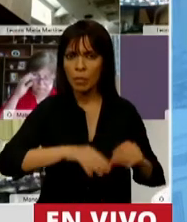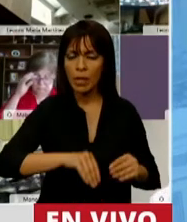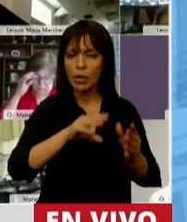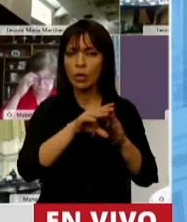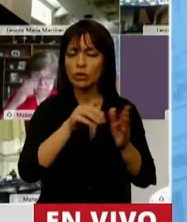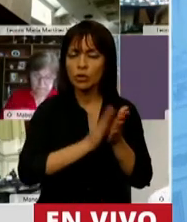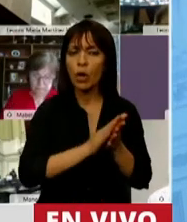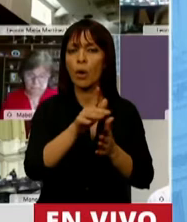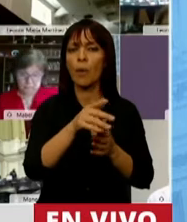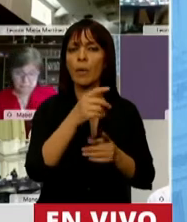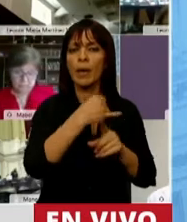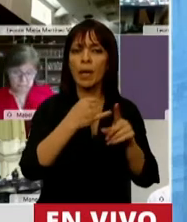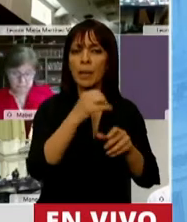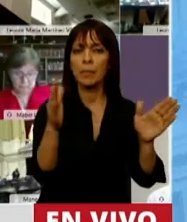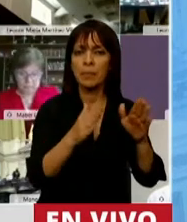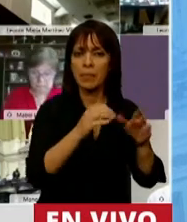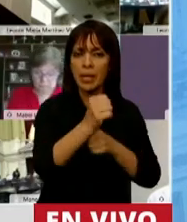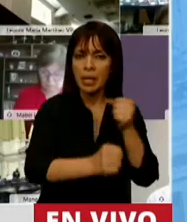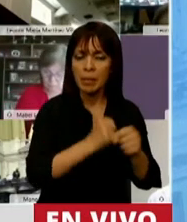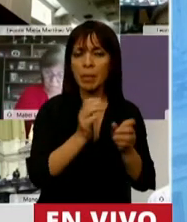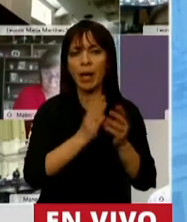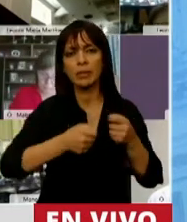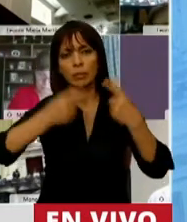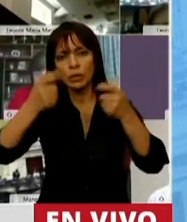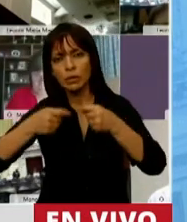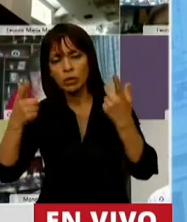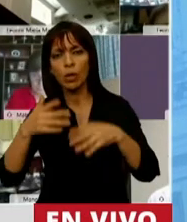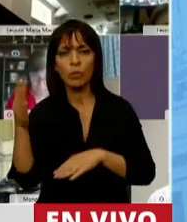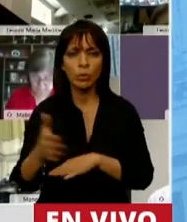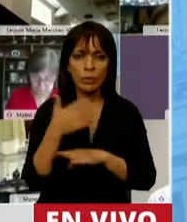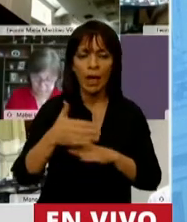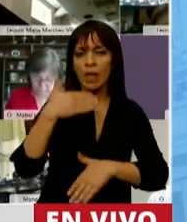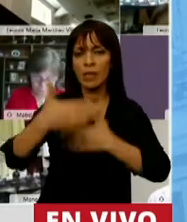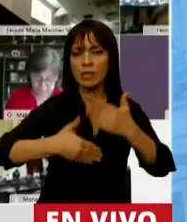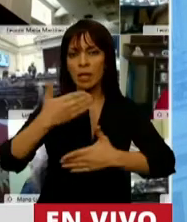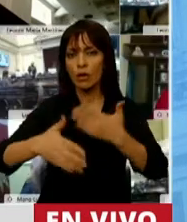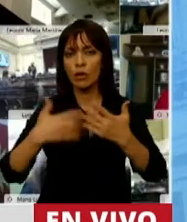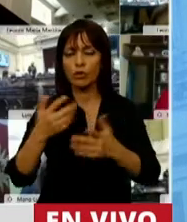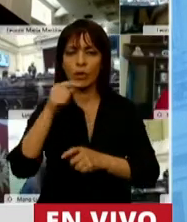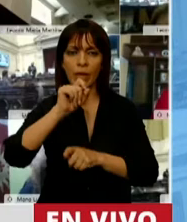pymes para promocionar la exportación, la productividad, el desarrollo de proveedores,